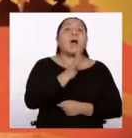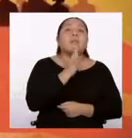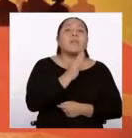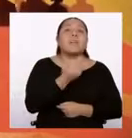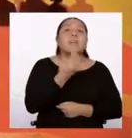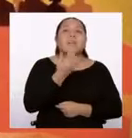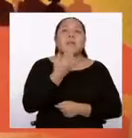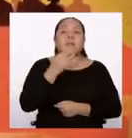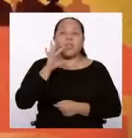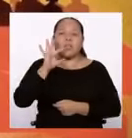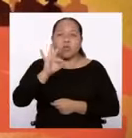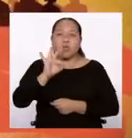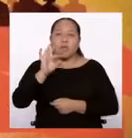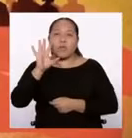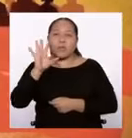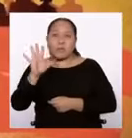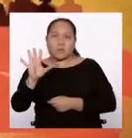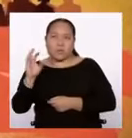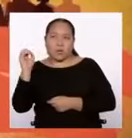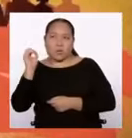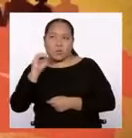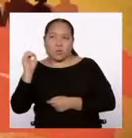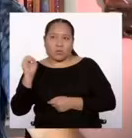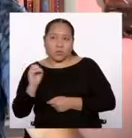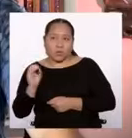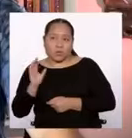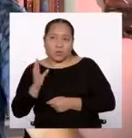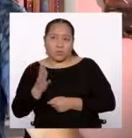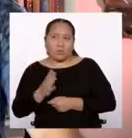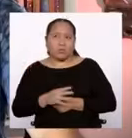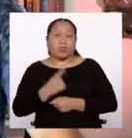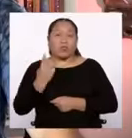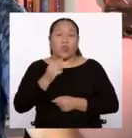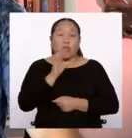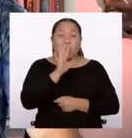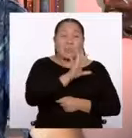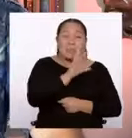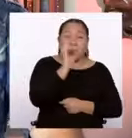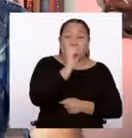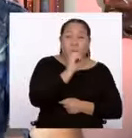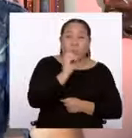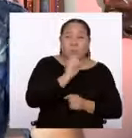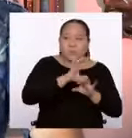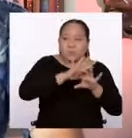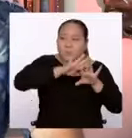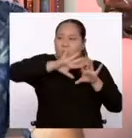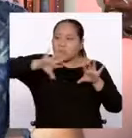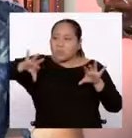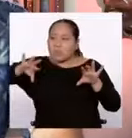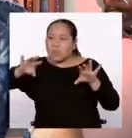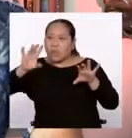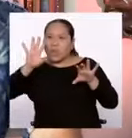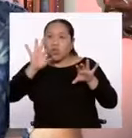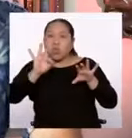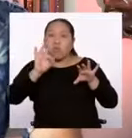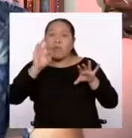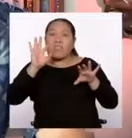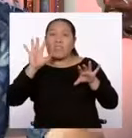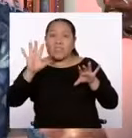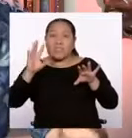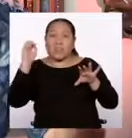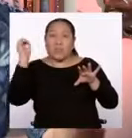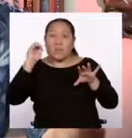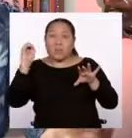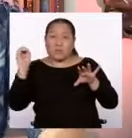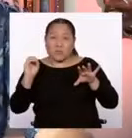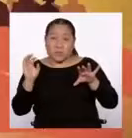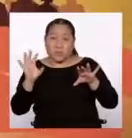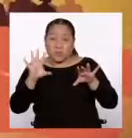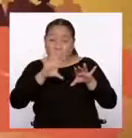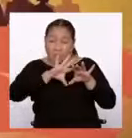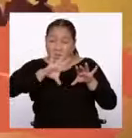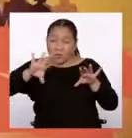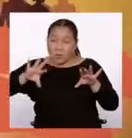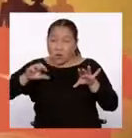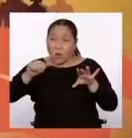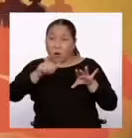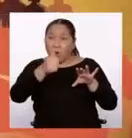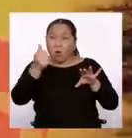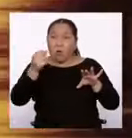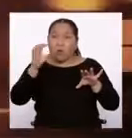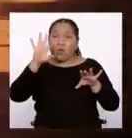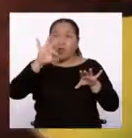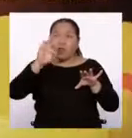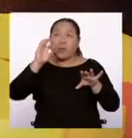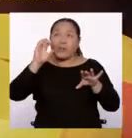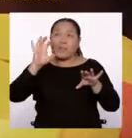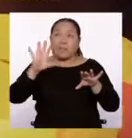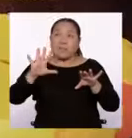% de la población mundial. Entonces, el otro 95% de lenguas que existen, el otro 95% de la